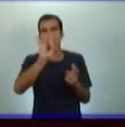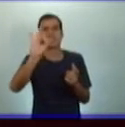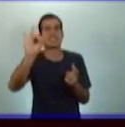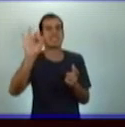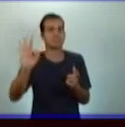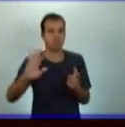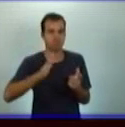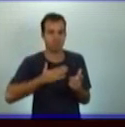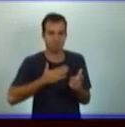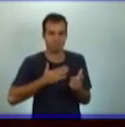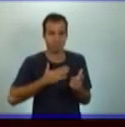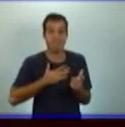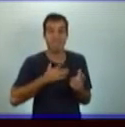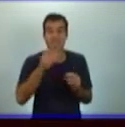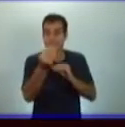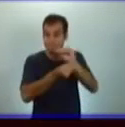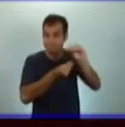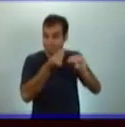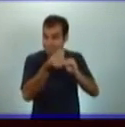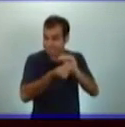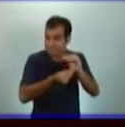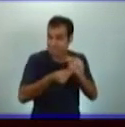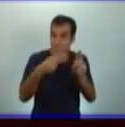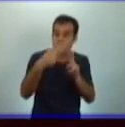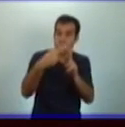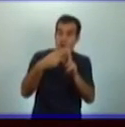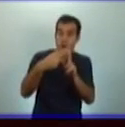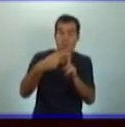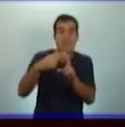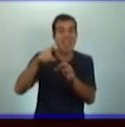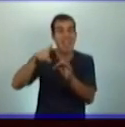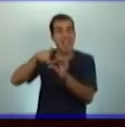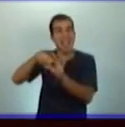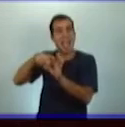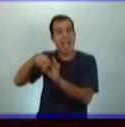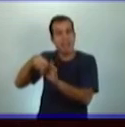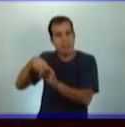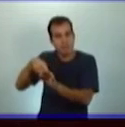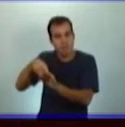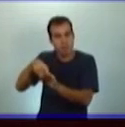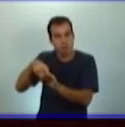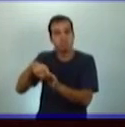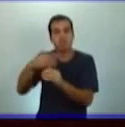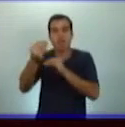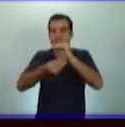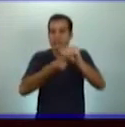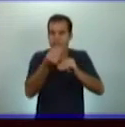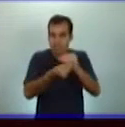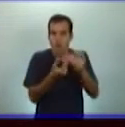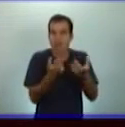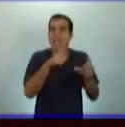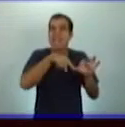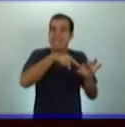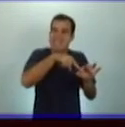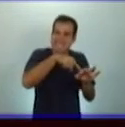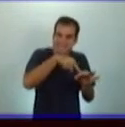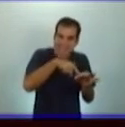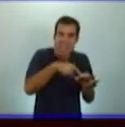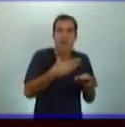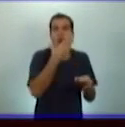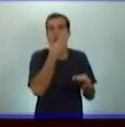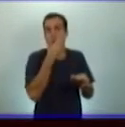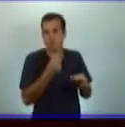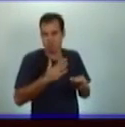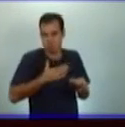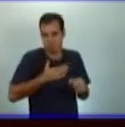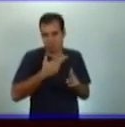Que se le cambió el nombre de Isla de Pinos a Isla de la Juventud. ¿Por